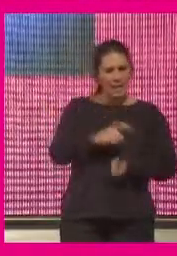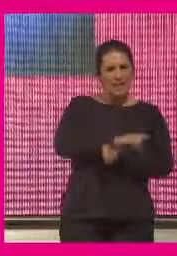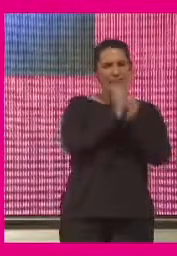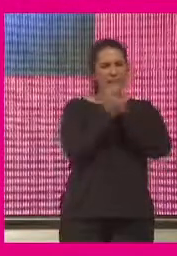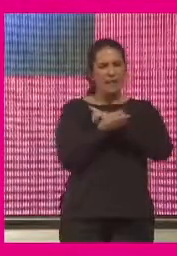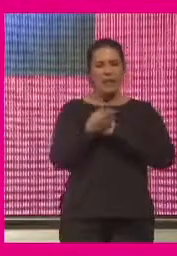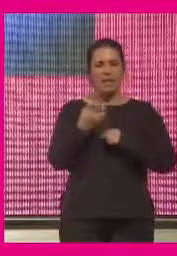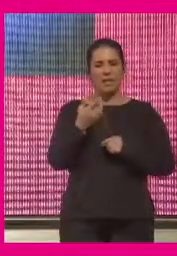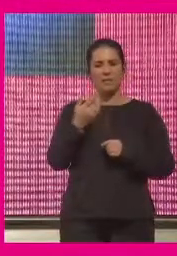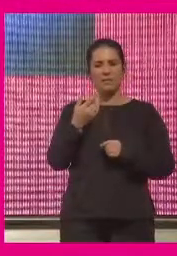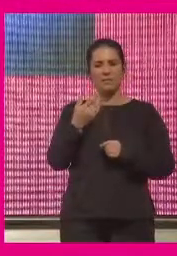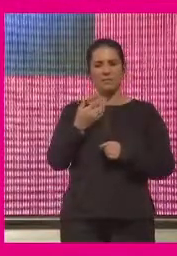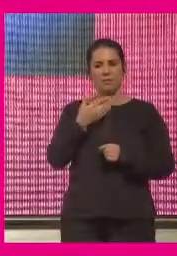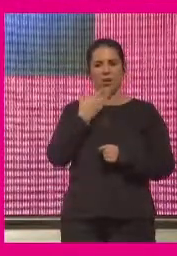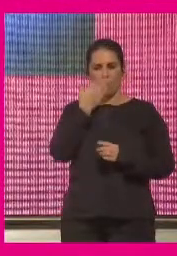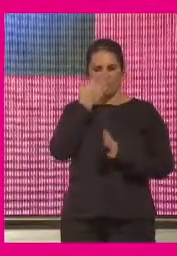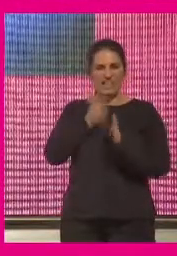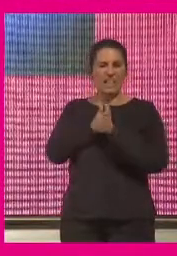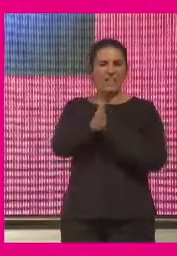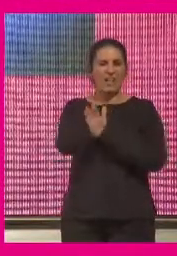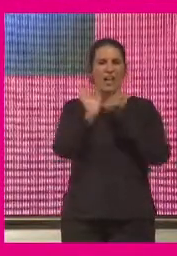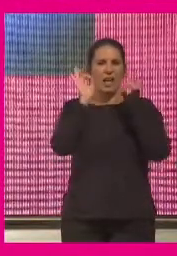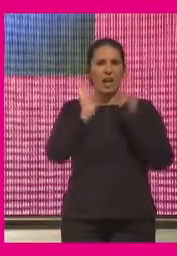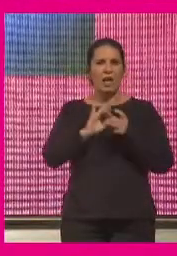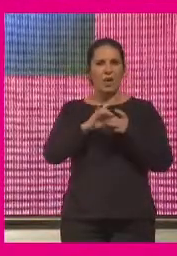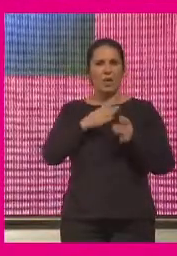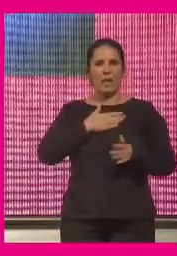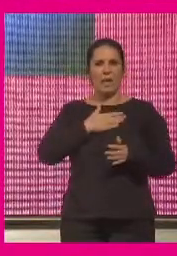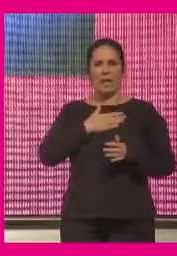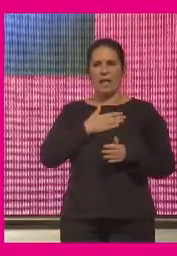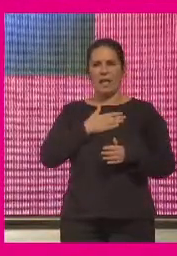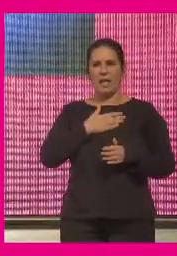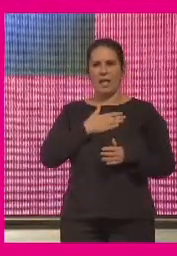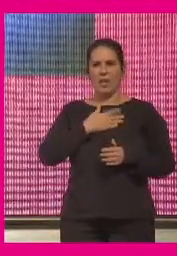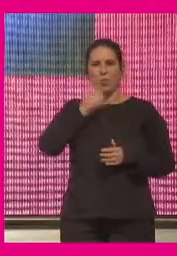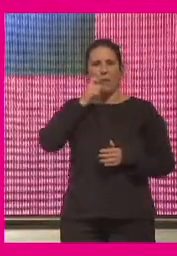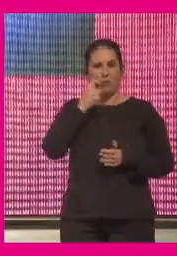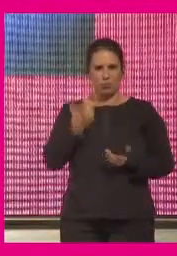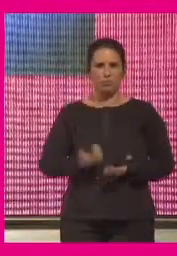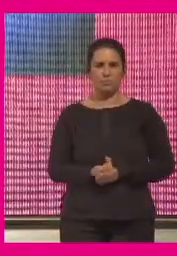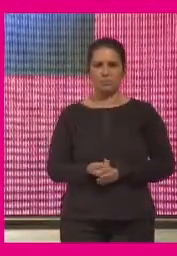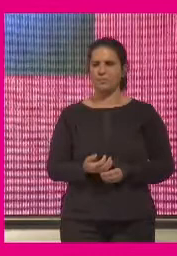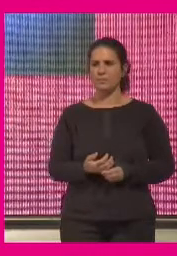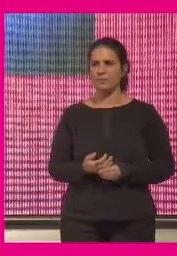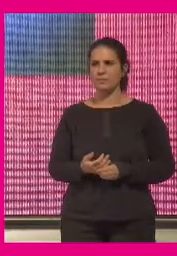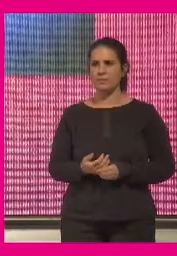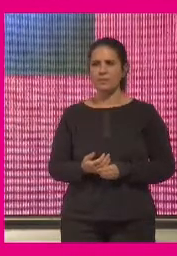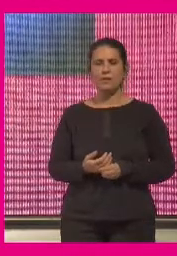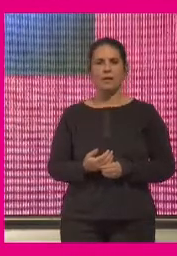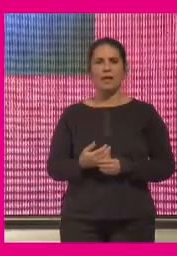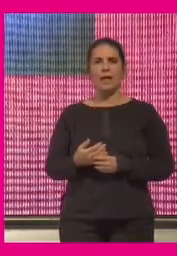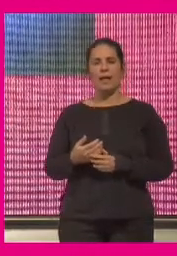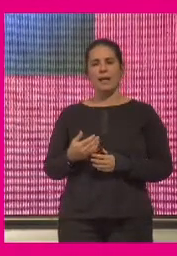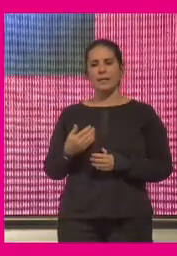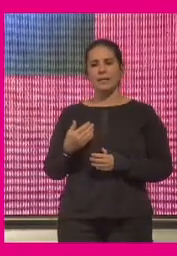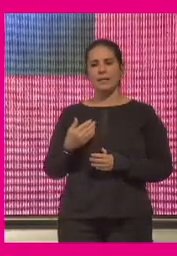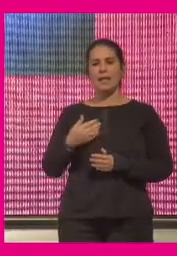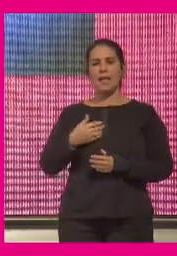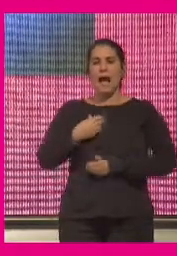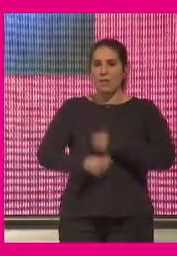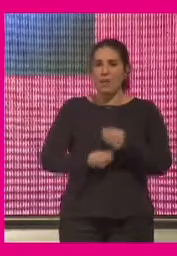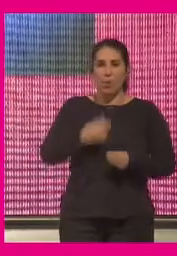sentido como vio Kant de lo que es la propia acción humana y la acción humana asistida de la tecnología